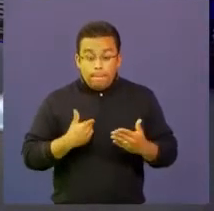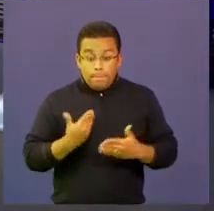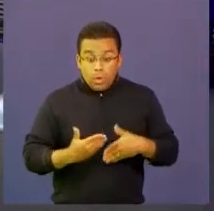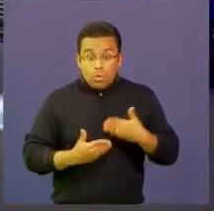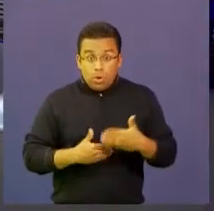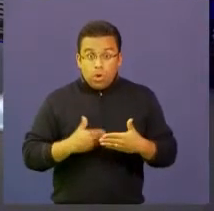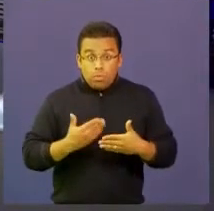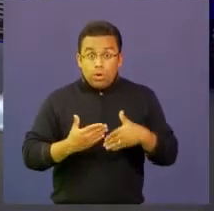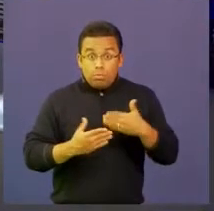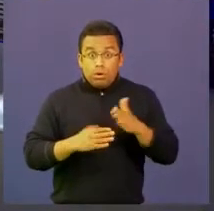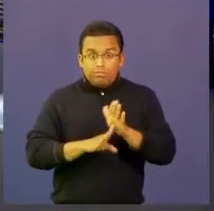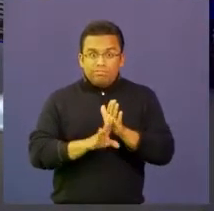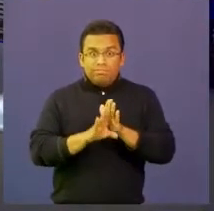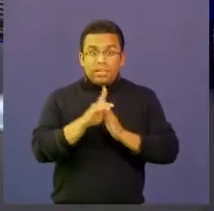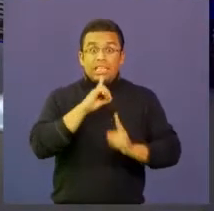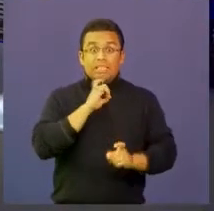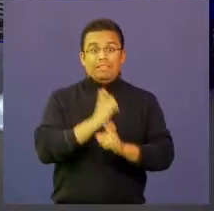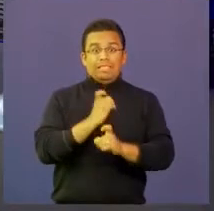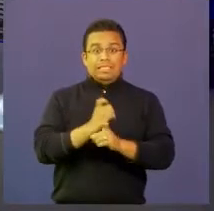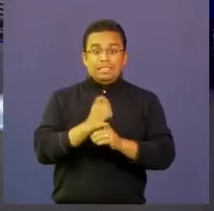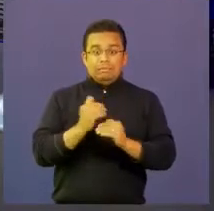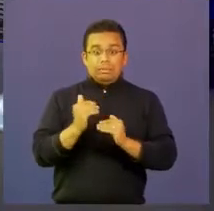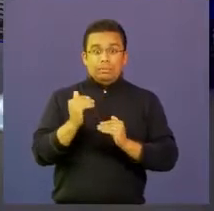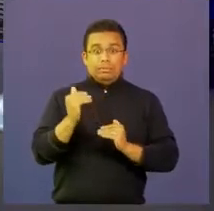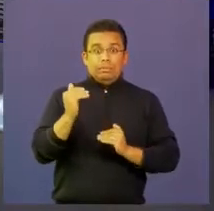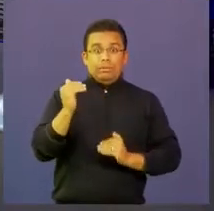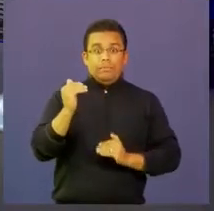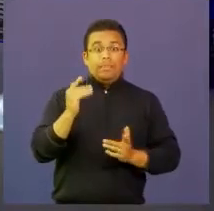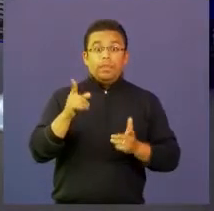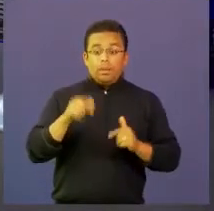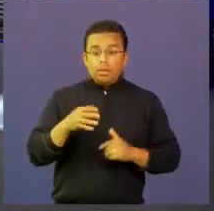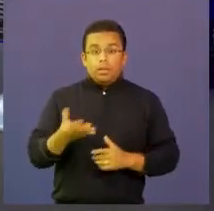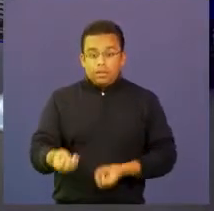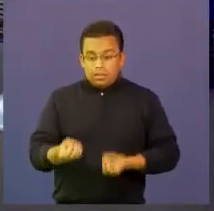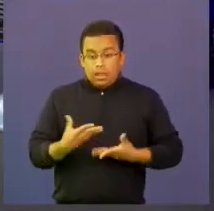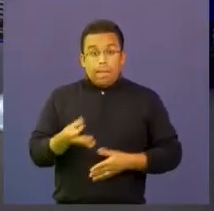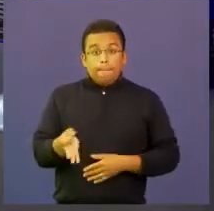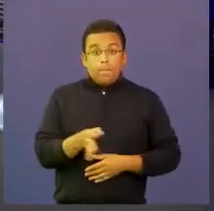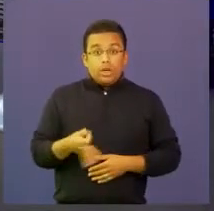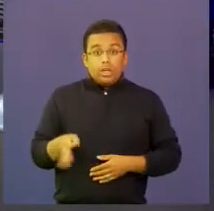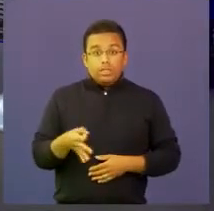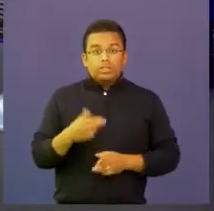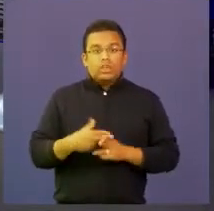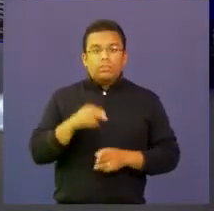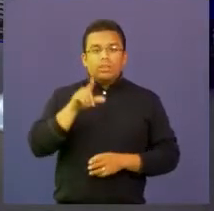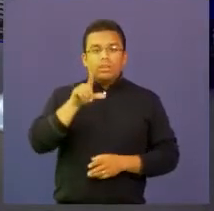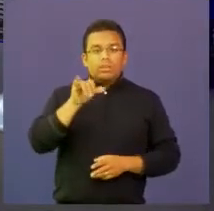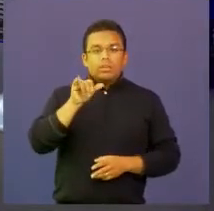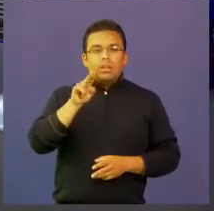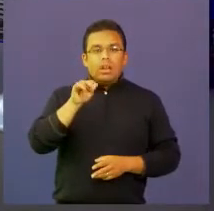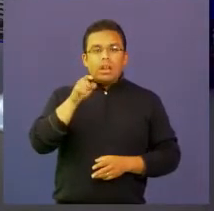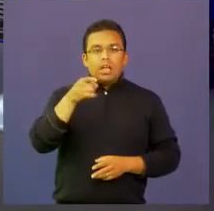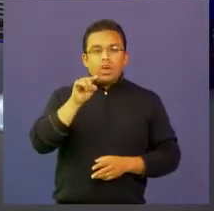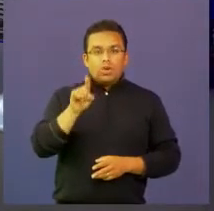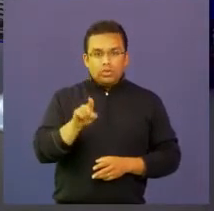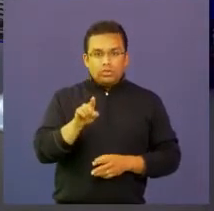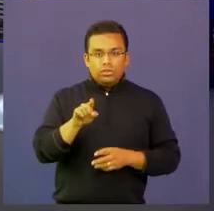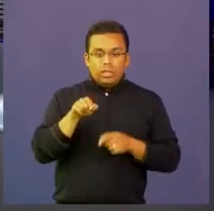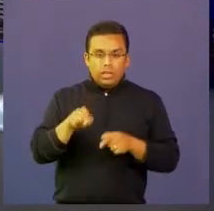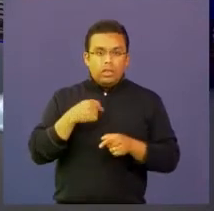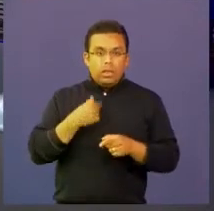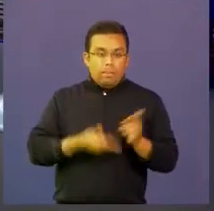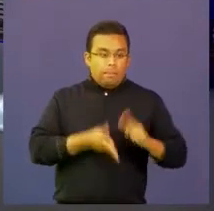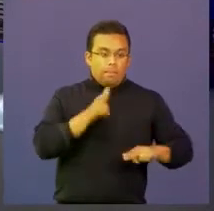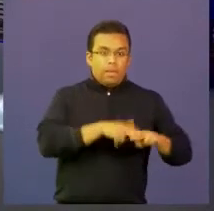van poniendo más difíciles, puede tener unas... recibir monedas, que se llaman lingos, para ir haciendo inversión. Tiene su